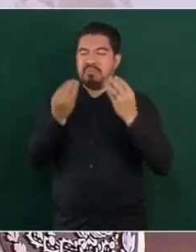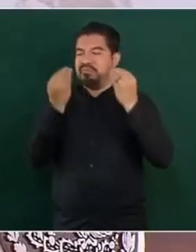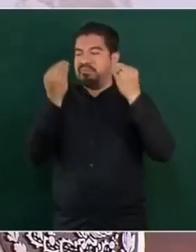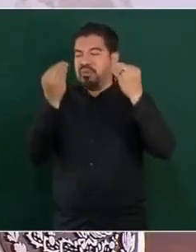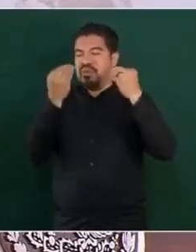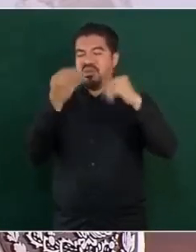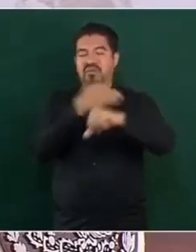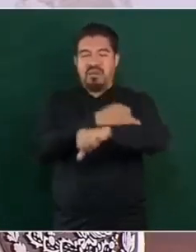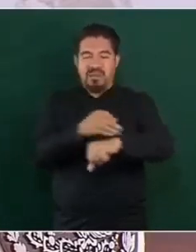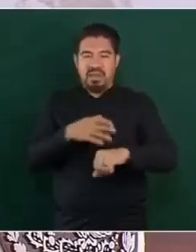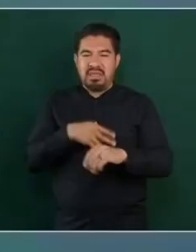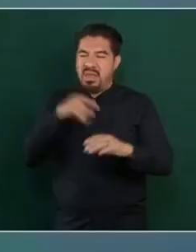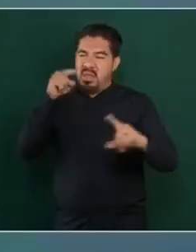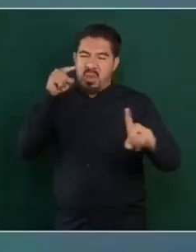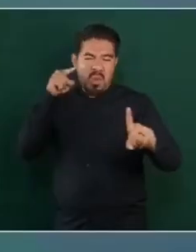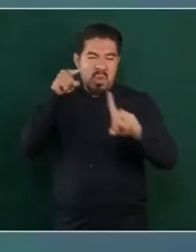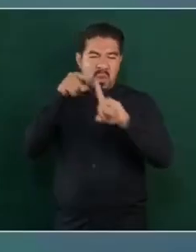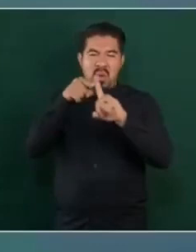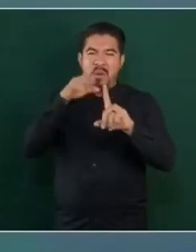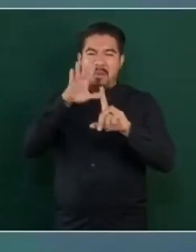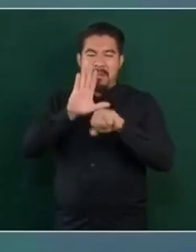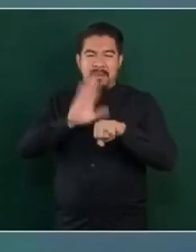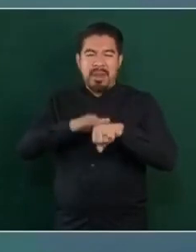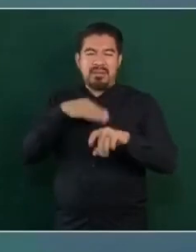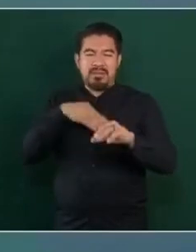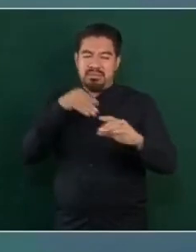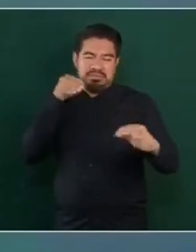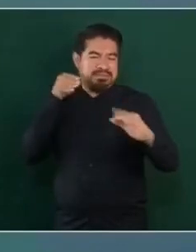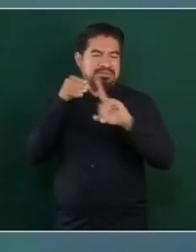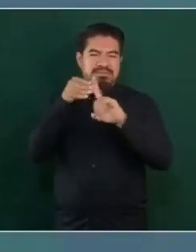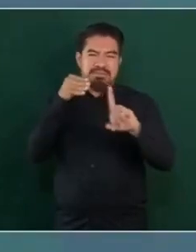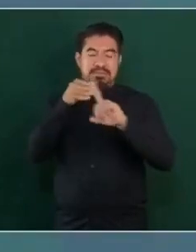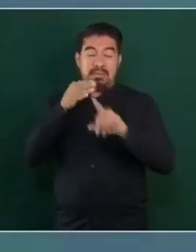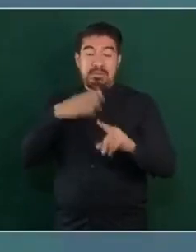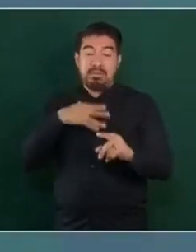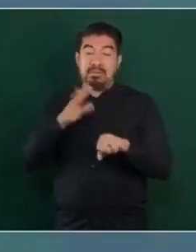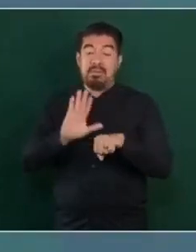No me quiero meter en esto porque me van a ver